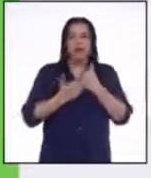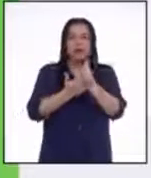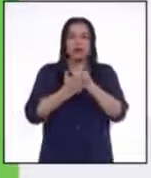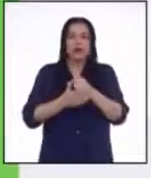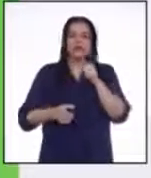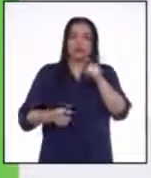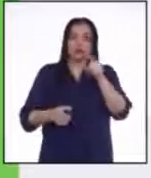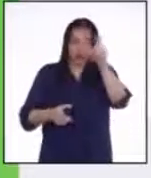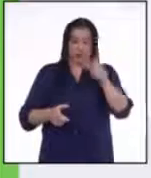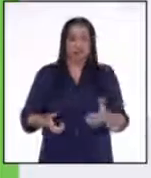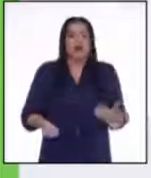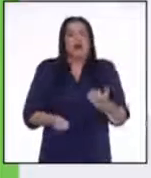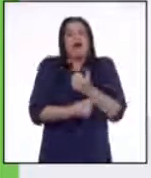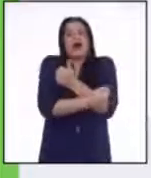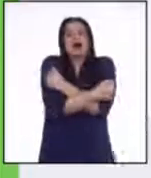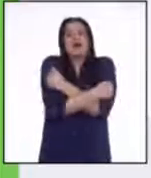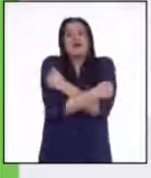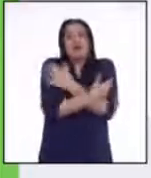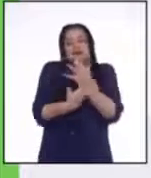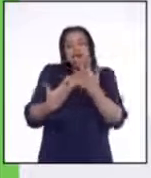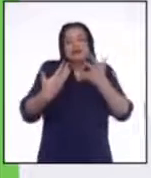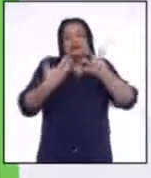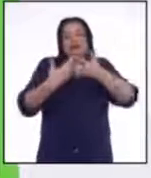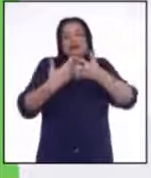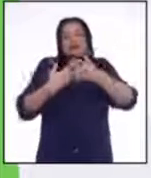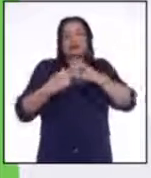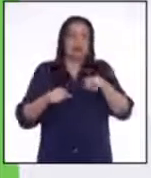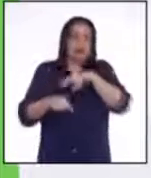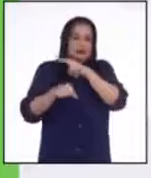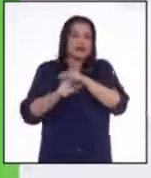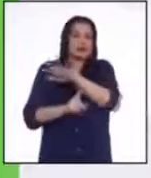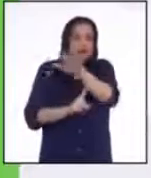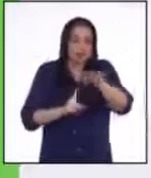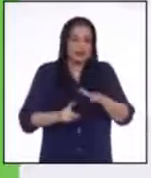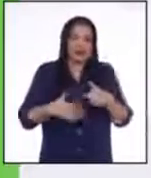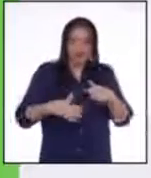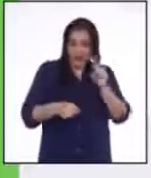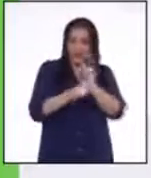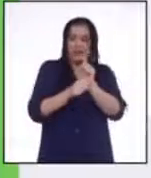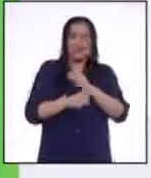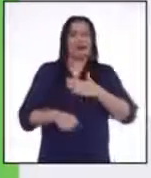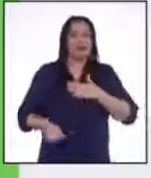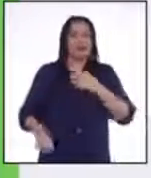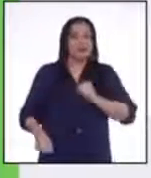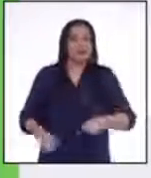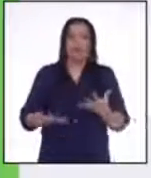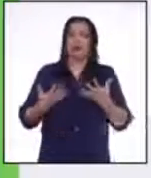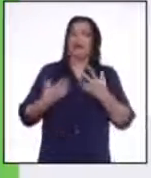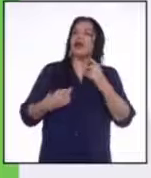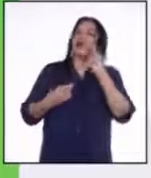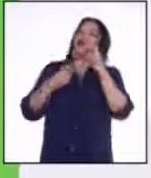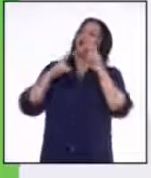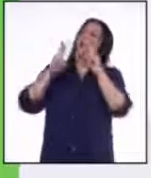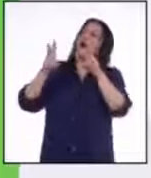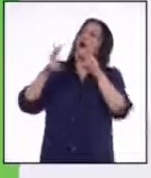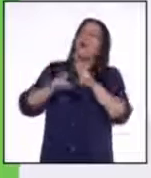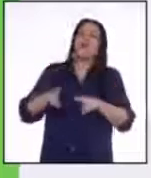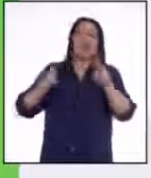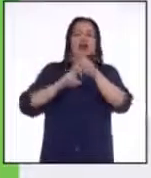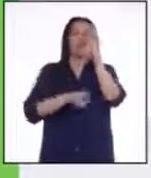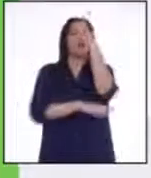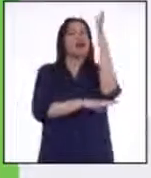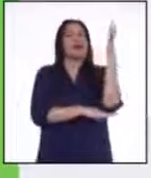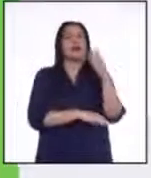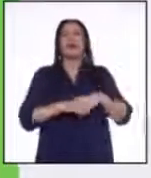El hecho de amar, el hecho de estar en contacto con ella y enseñar a nuestros hijos a estar en contacto, a apreciar el árbol, a apreciar el mar,